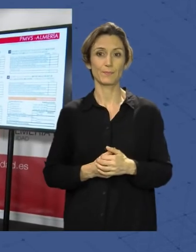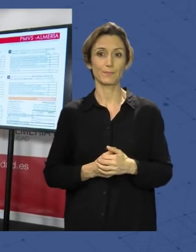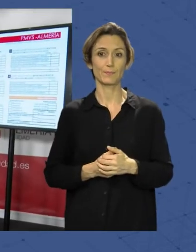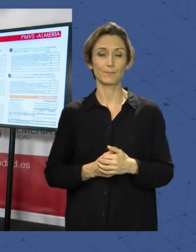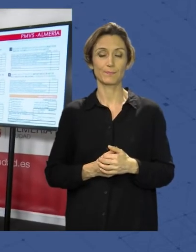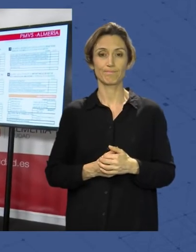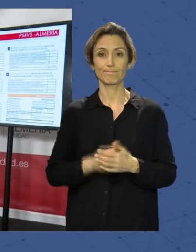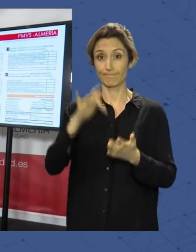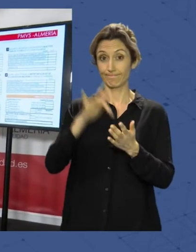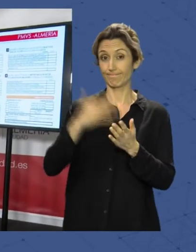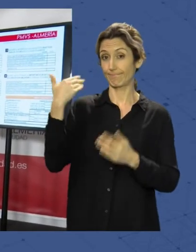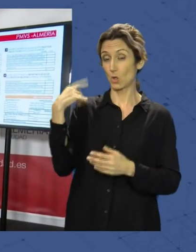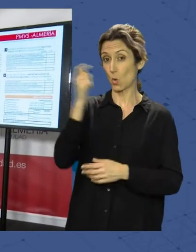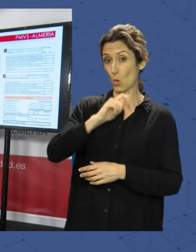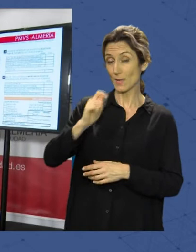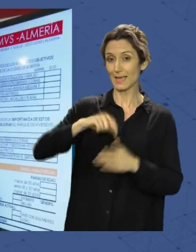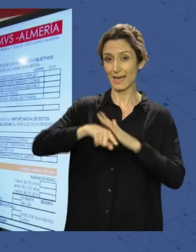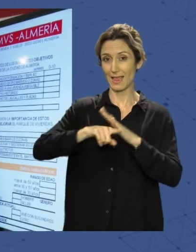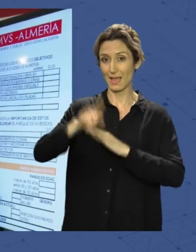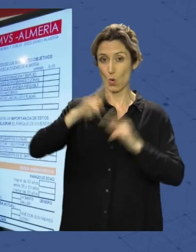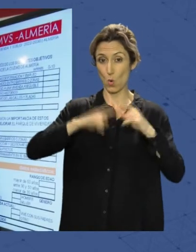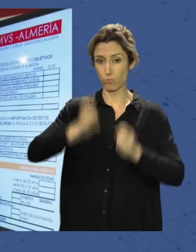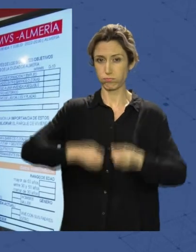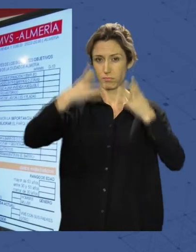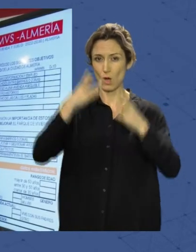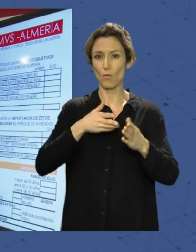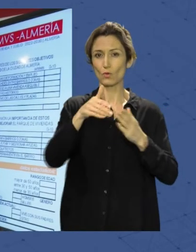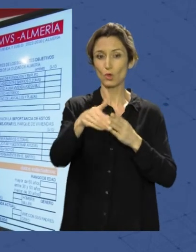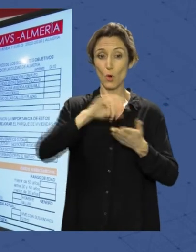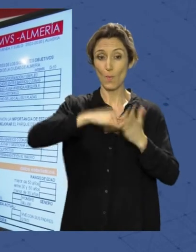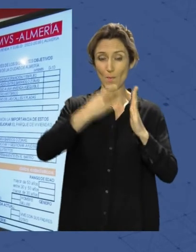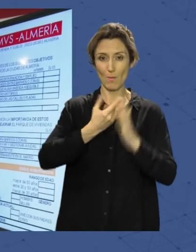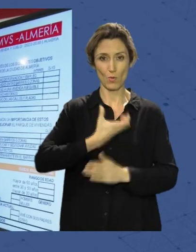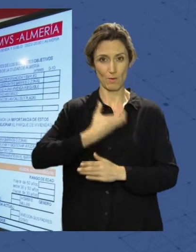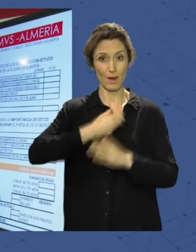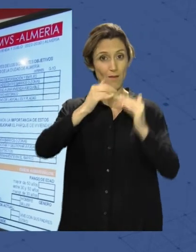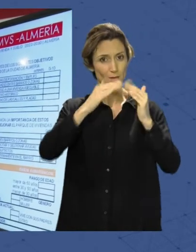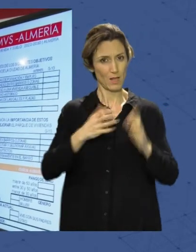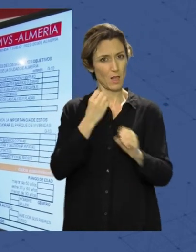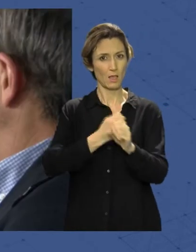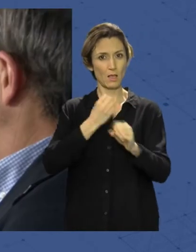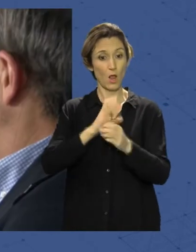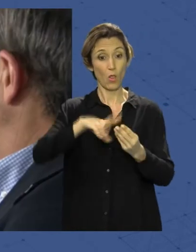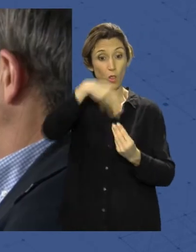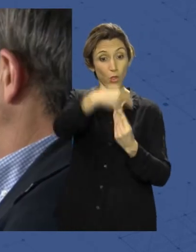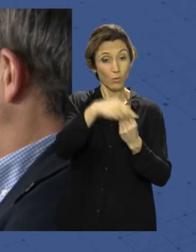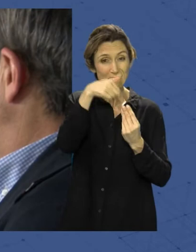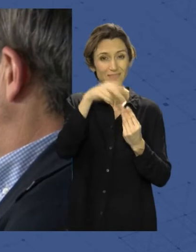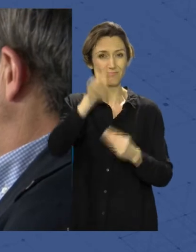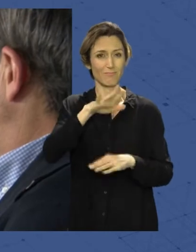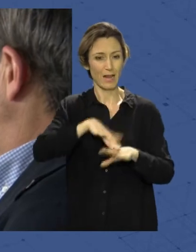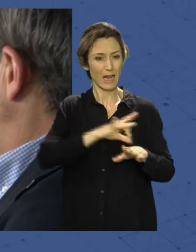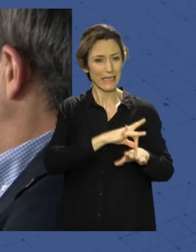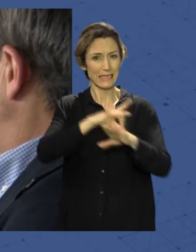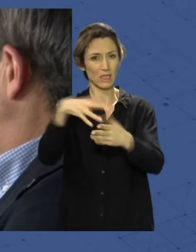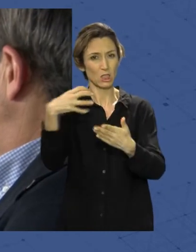Desde hace unos meses, la Gerencia de Urbanismo trabaja en el futuro plan municipal de la vivienda, un documento que servirá como guía de todas